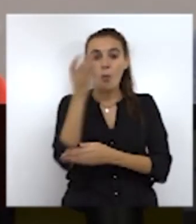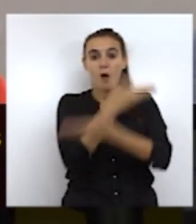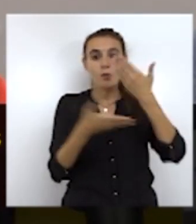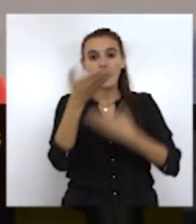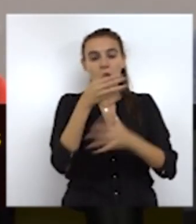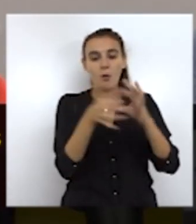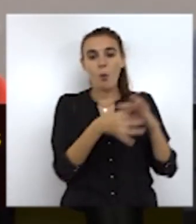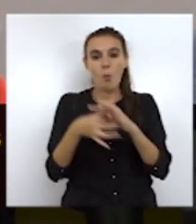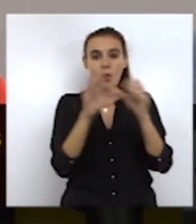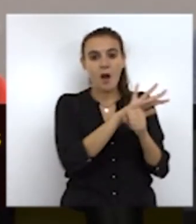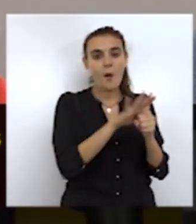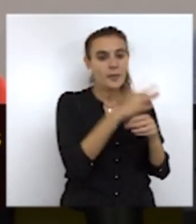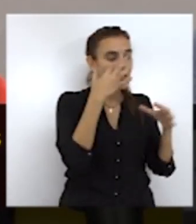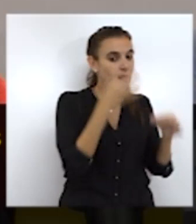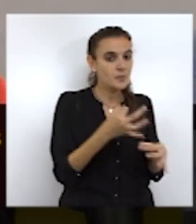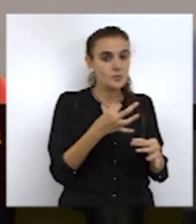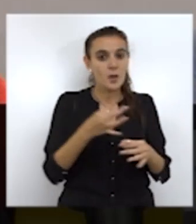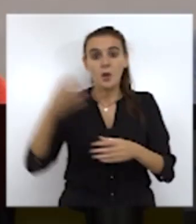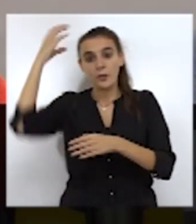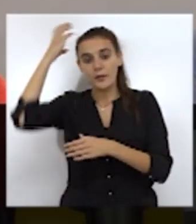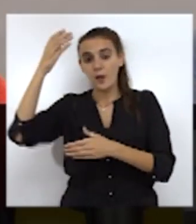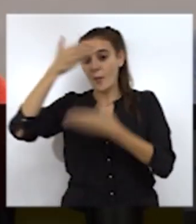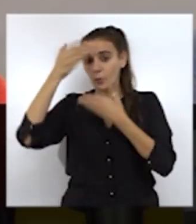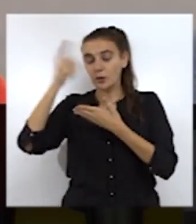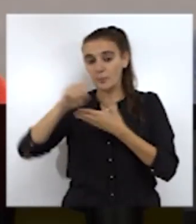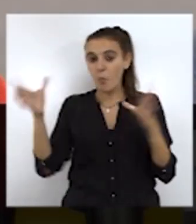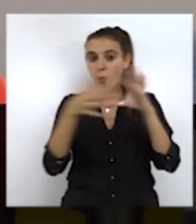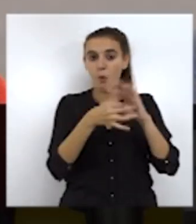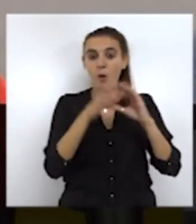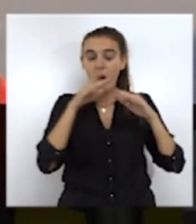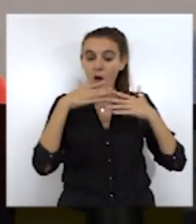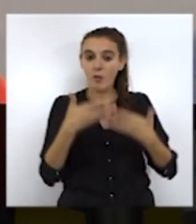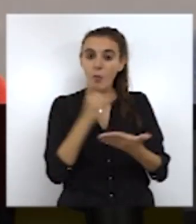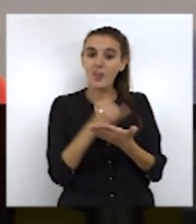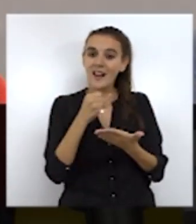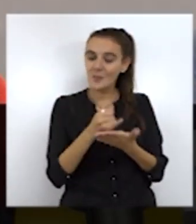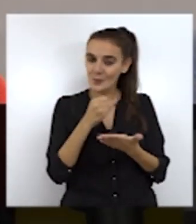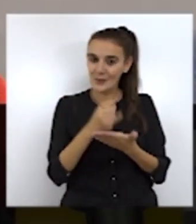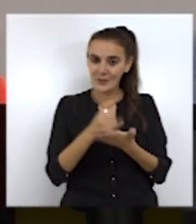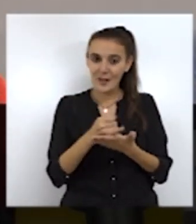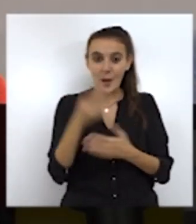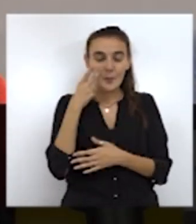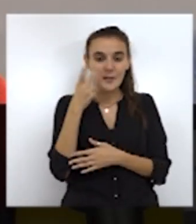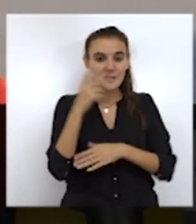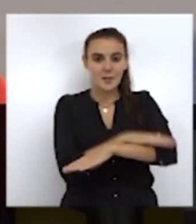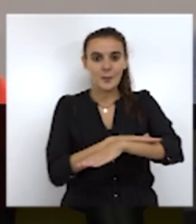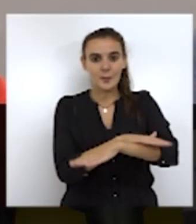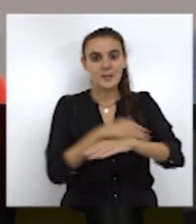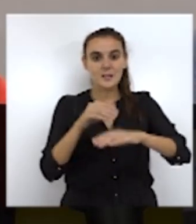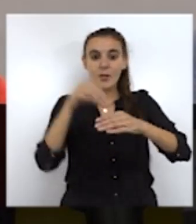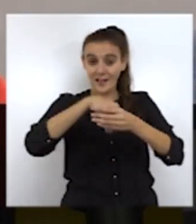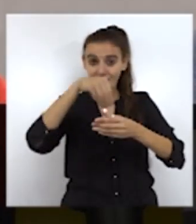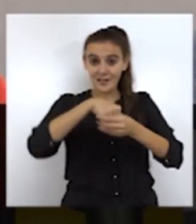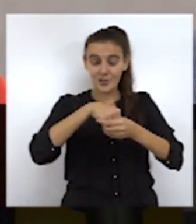cooperación en el ámbito de la seguridad con el Reino de Marruecos y recientemente, como buena prueba de ello es, la reciente visita del Ministro del